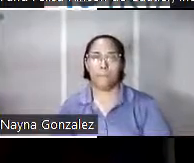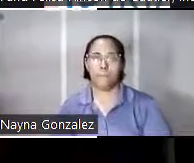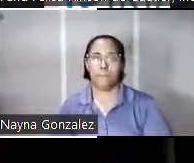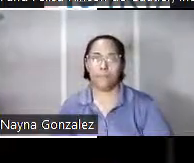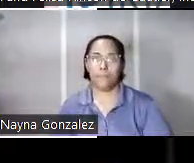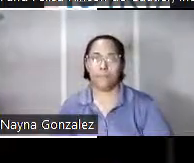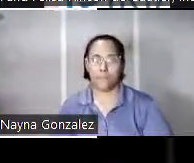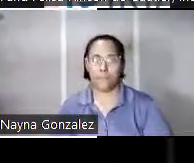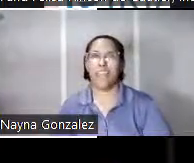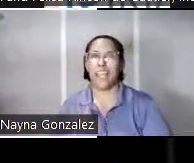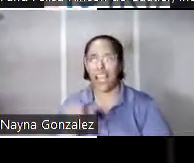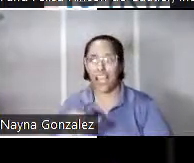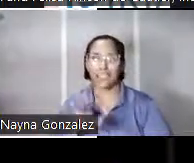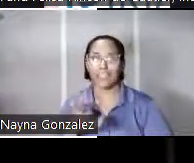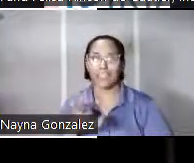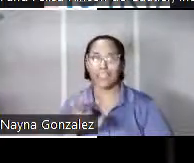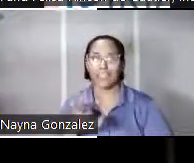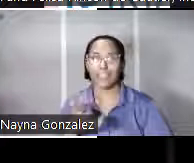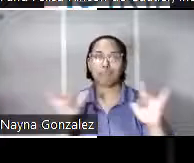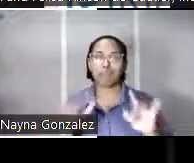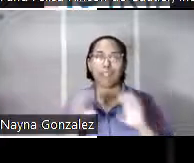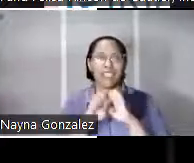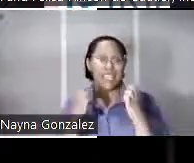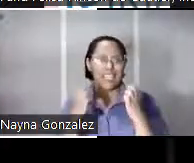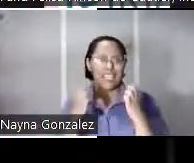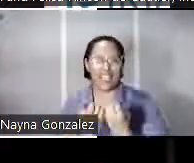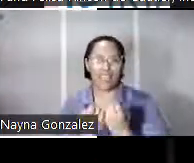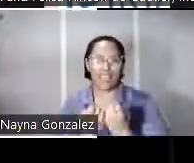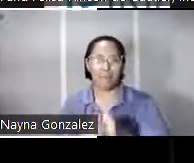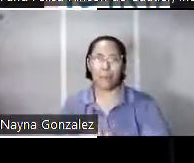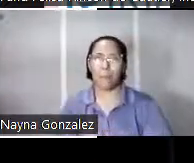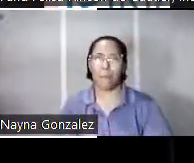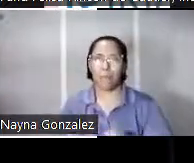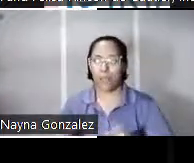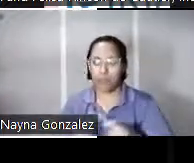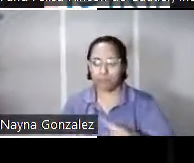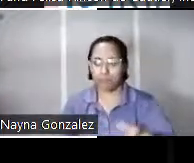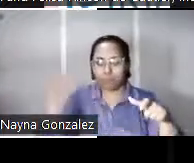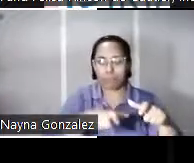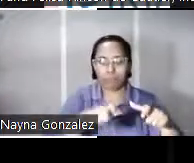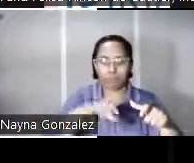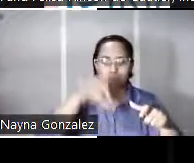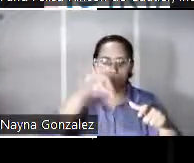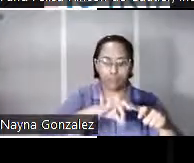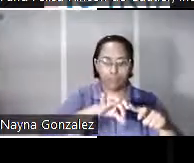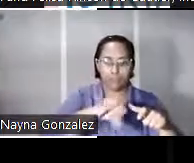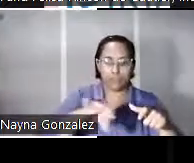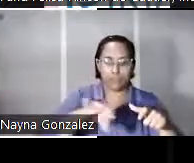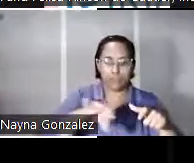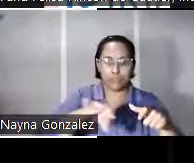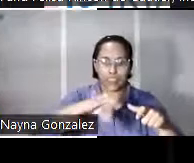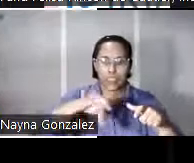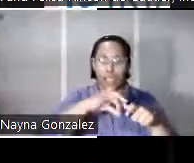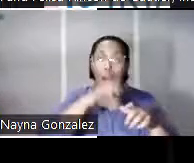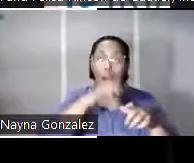ahí está ahí está también ahí tenemos otros equipos miren la pieza para colocar los discos y eso es una vieja